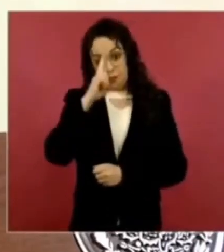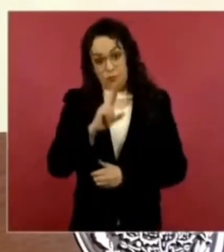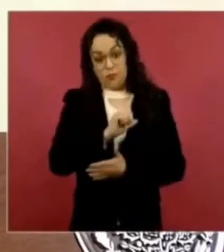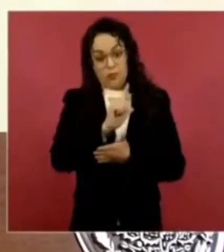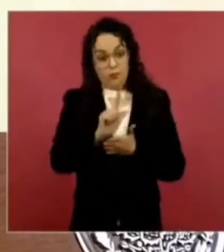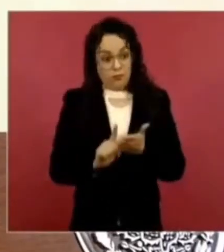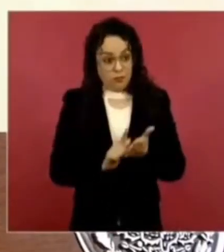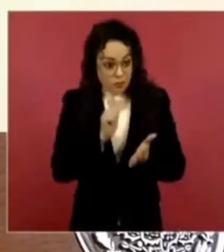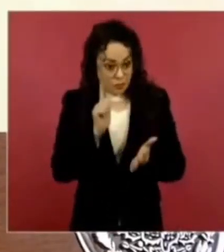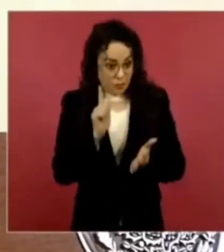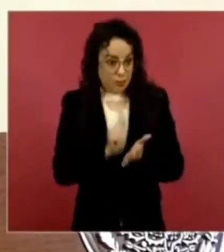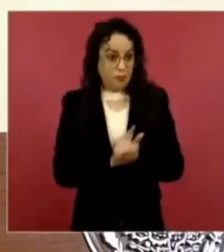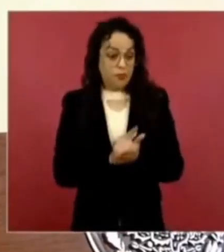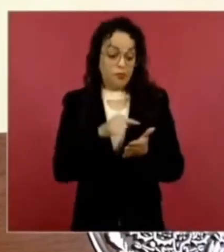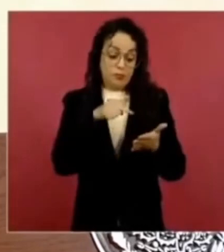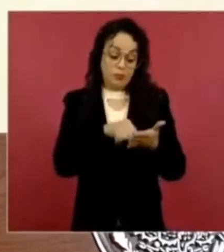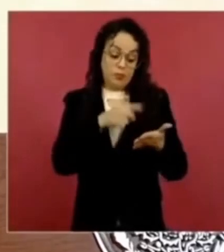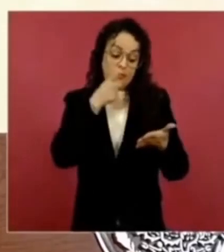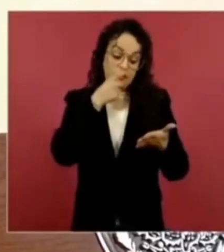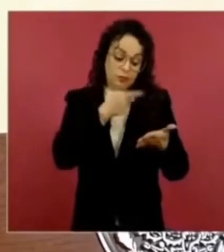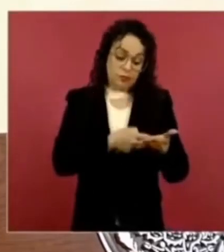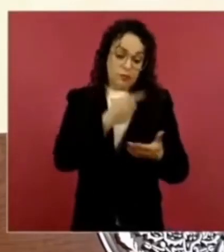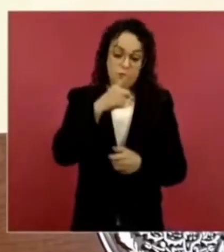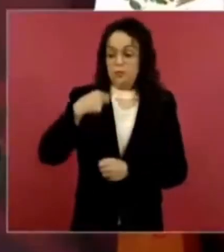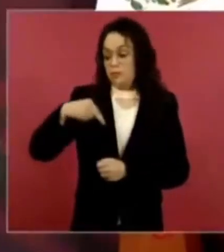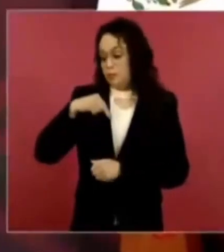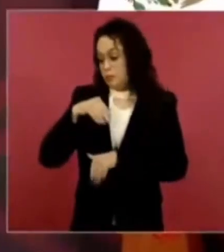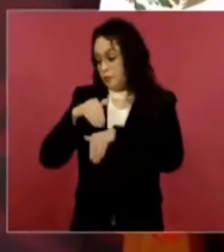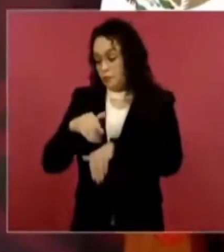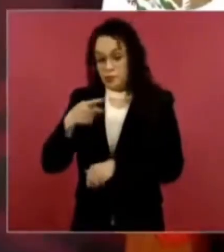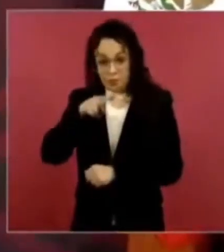Puro cuento, pura demagogia.